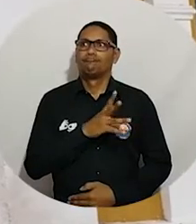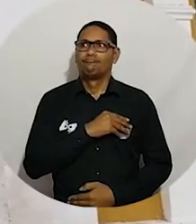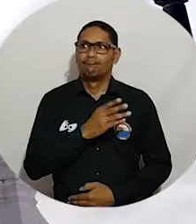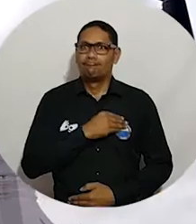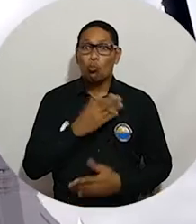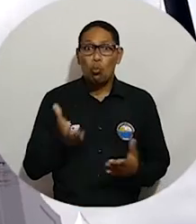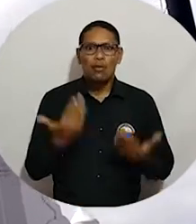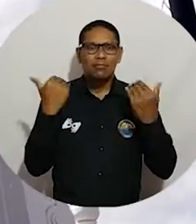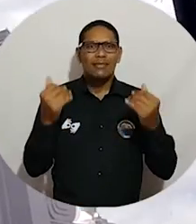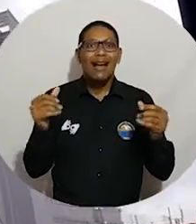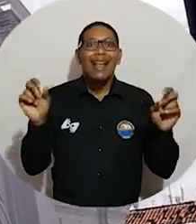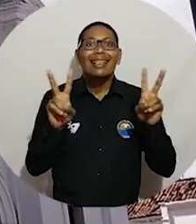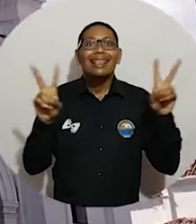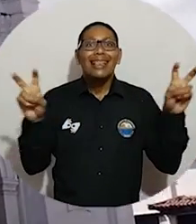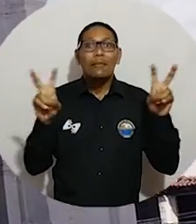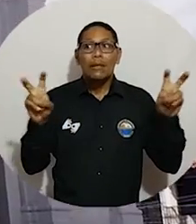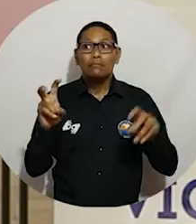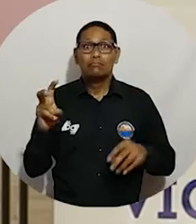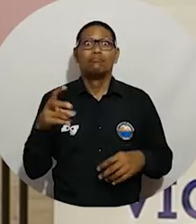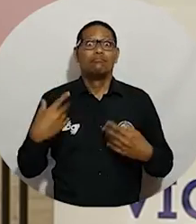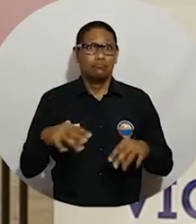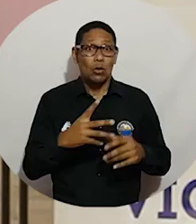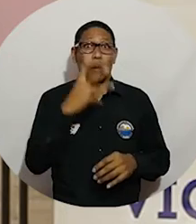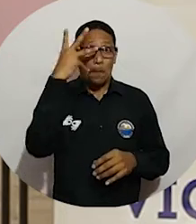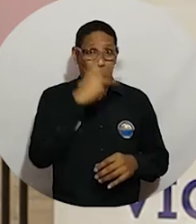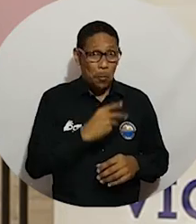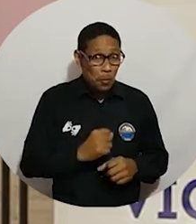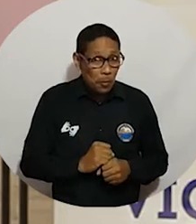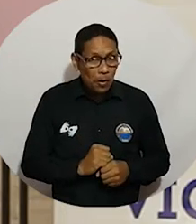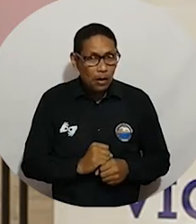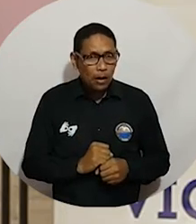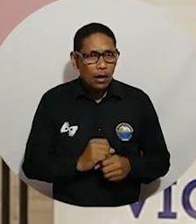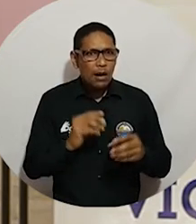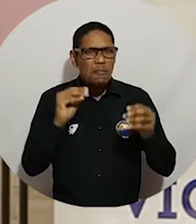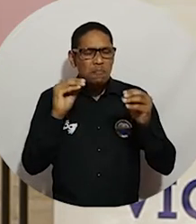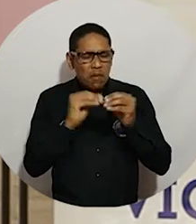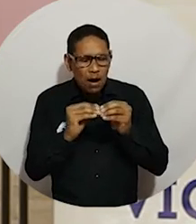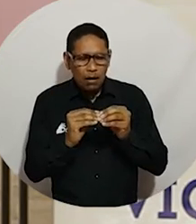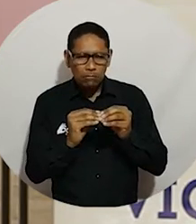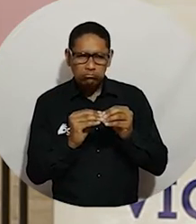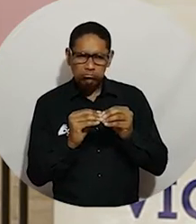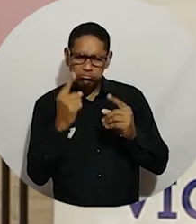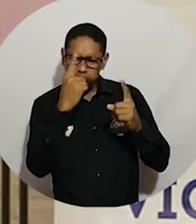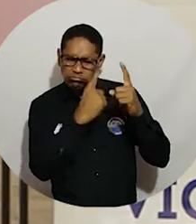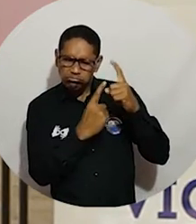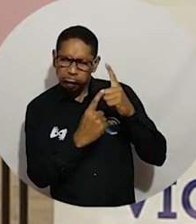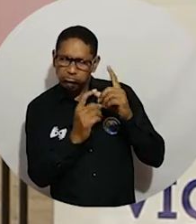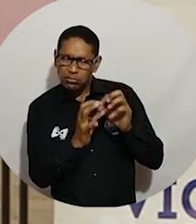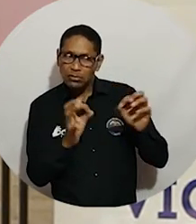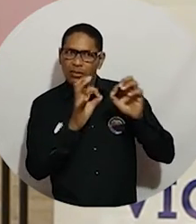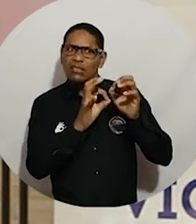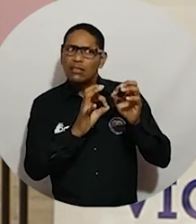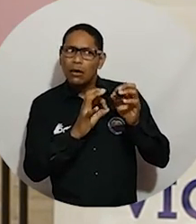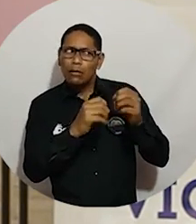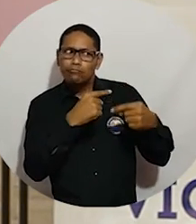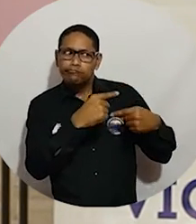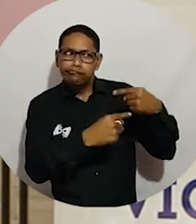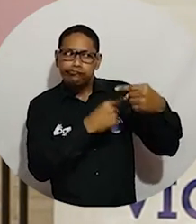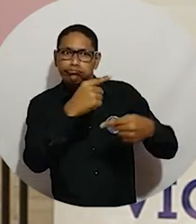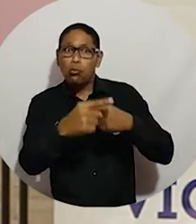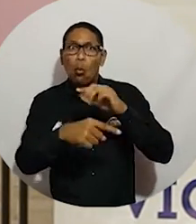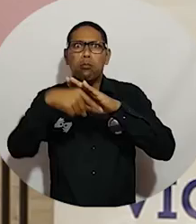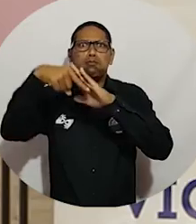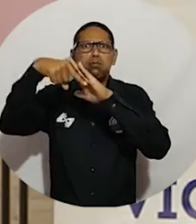Es satisfactorio contar con un tema tan bonito, pero no solamente por el título que tiene, sino el